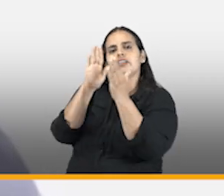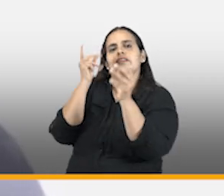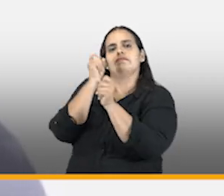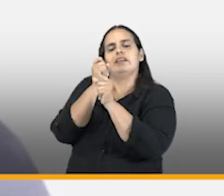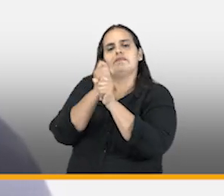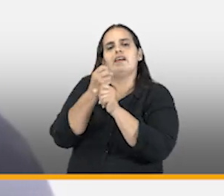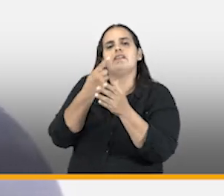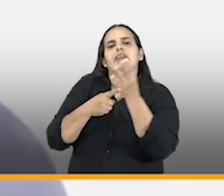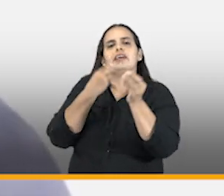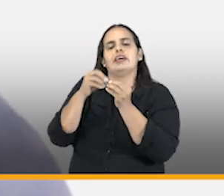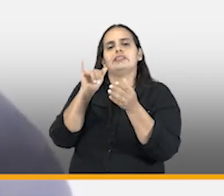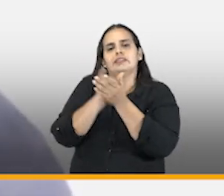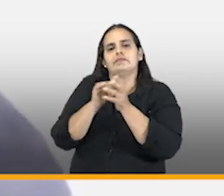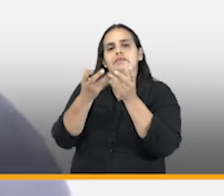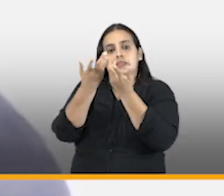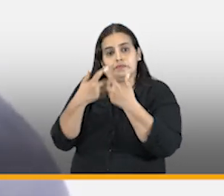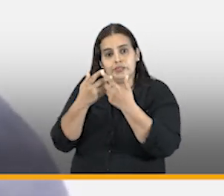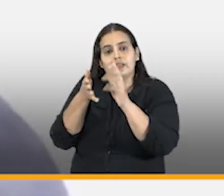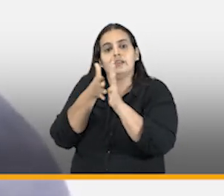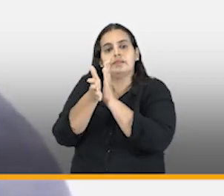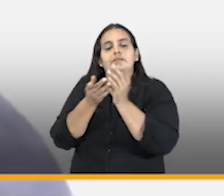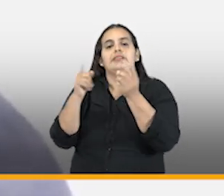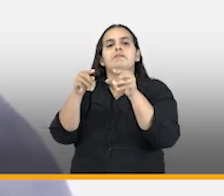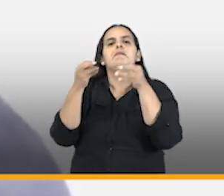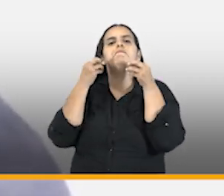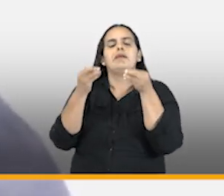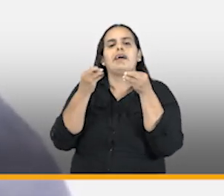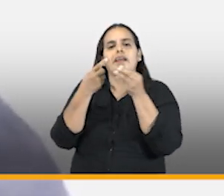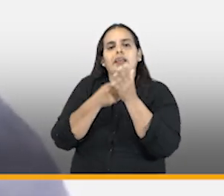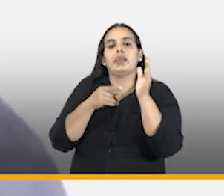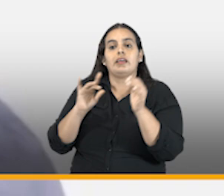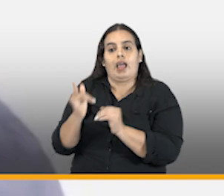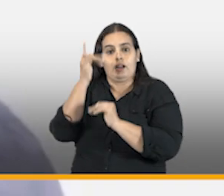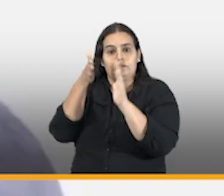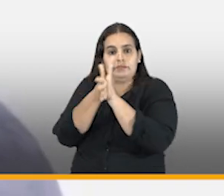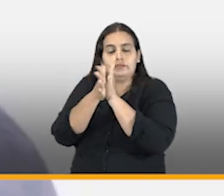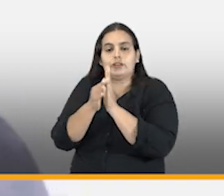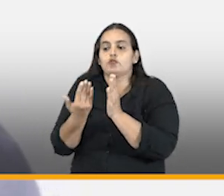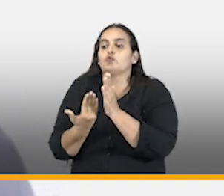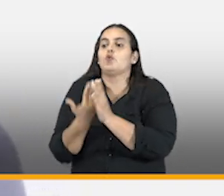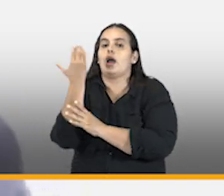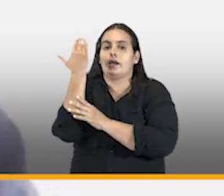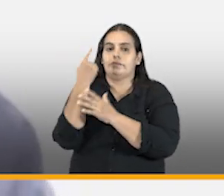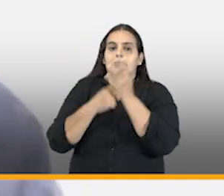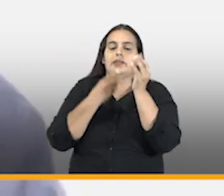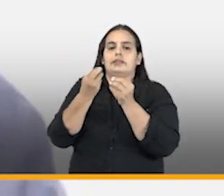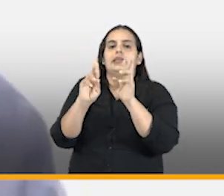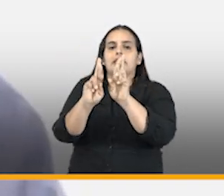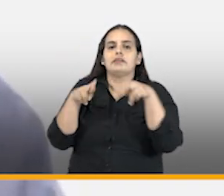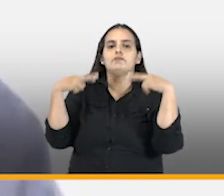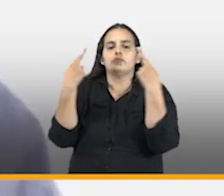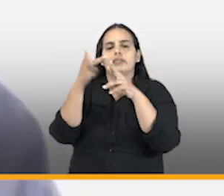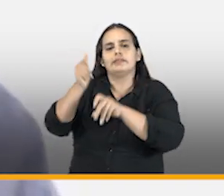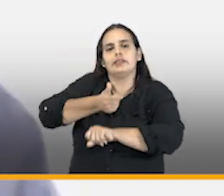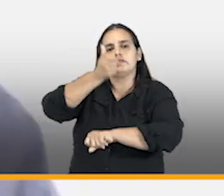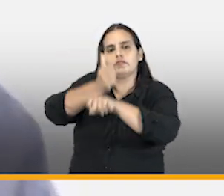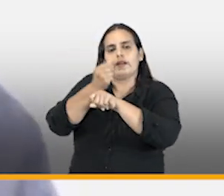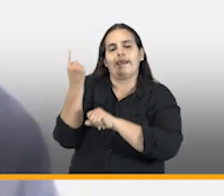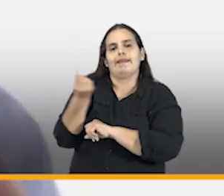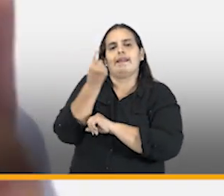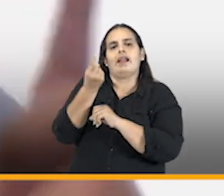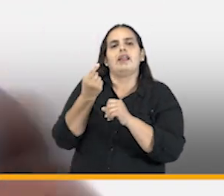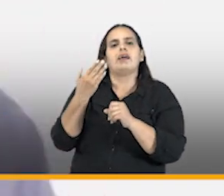desarrolla la entidad pero también una cosa que es sumamente innovadora y son las reuniones del director general